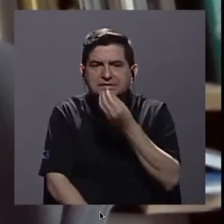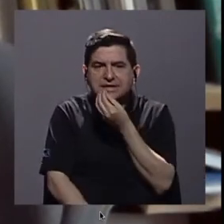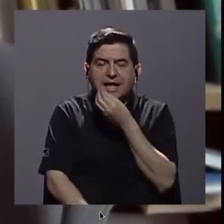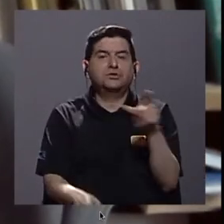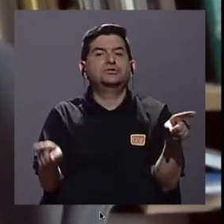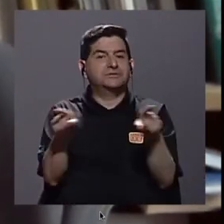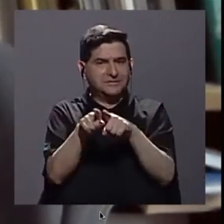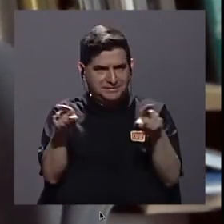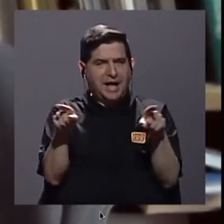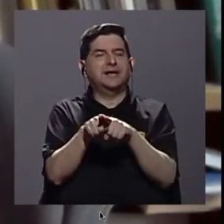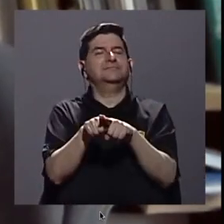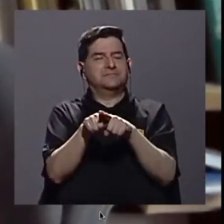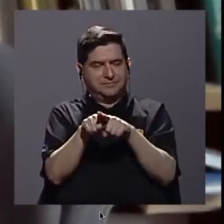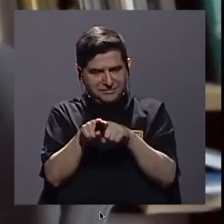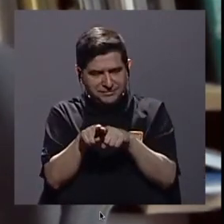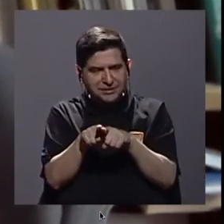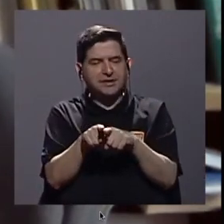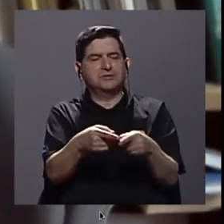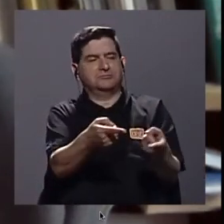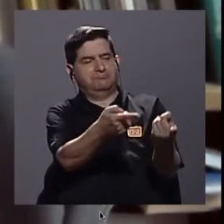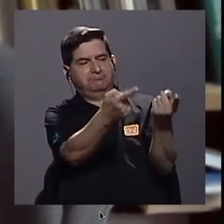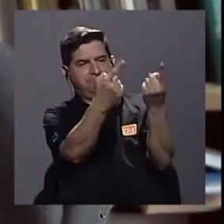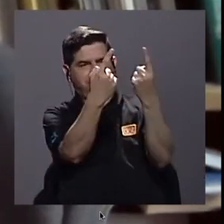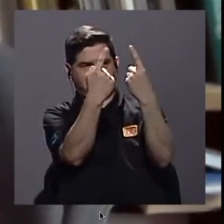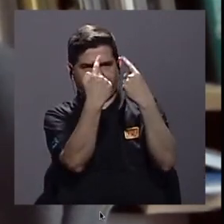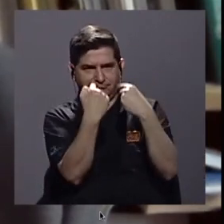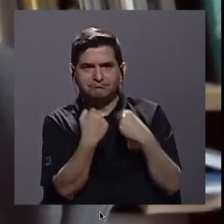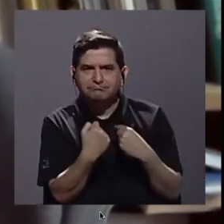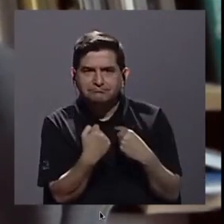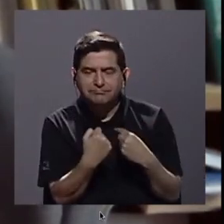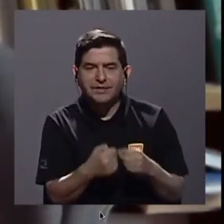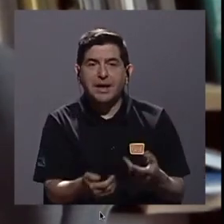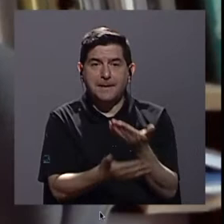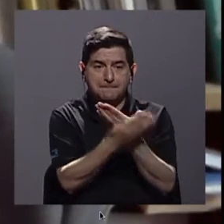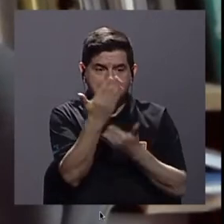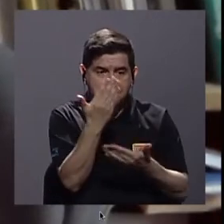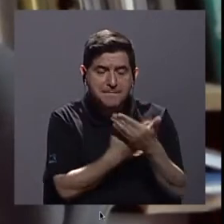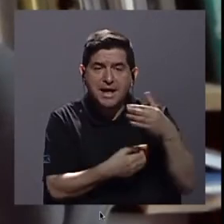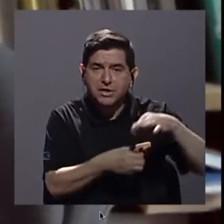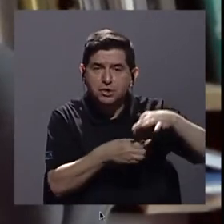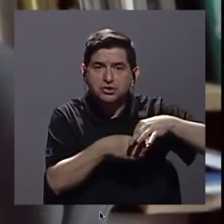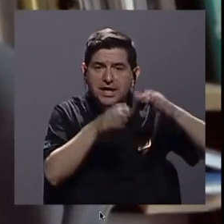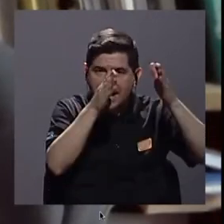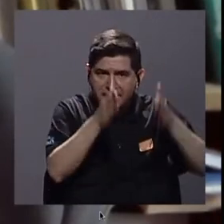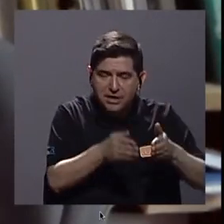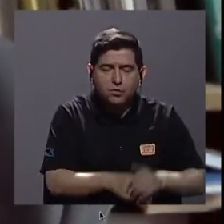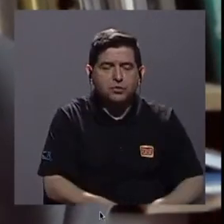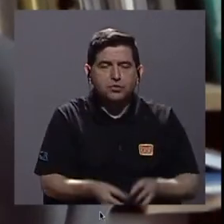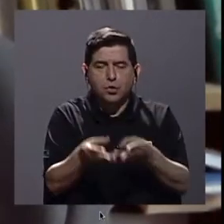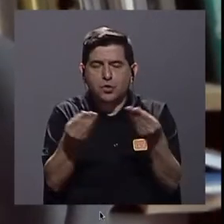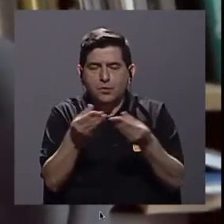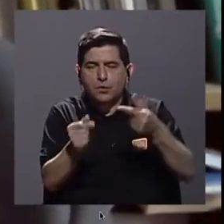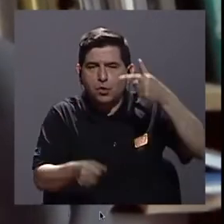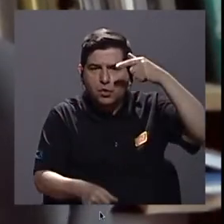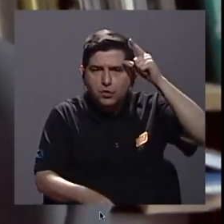también vienen de las manos de nuestros agricultores, ganaderos,